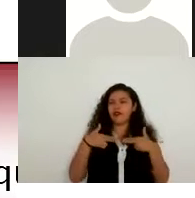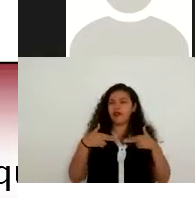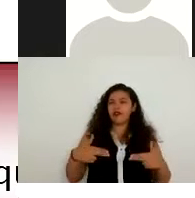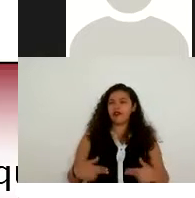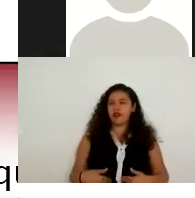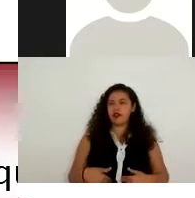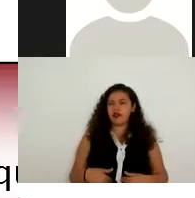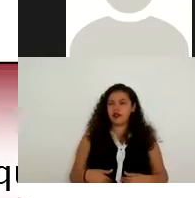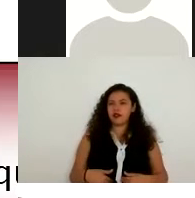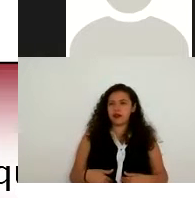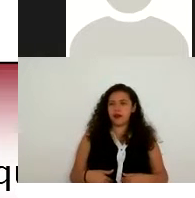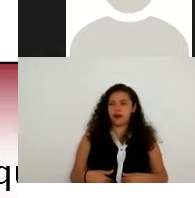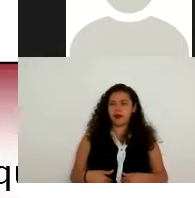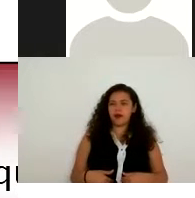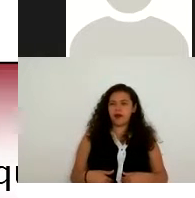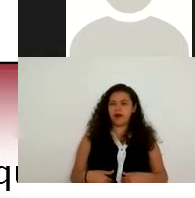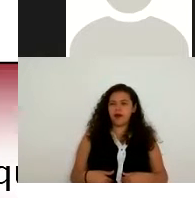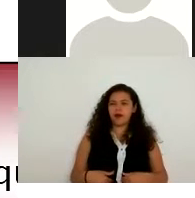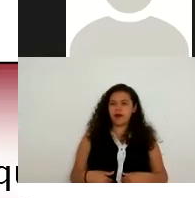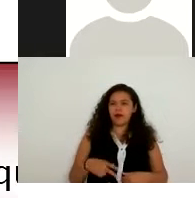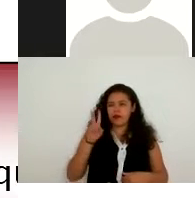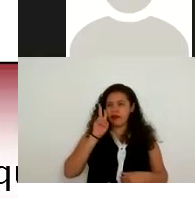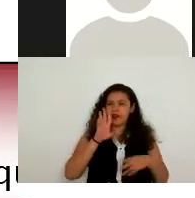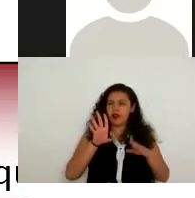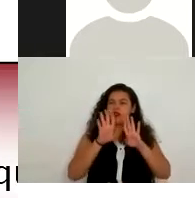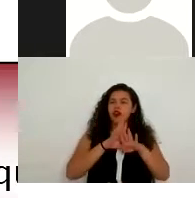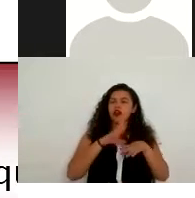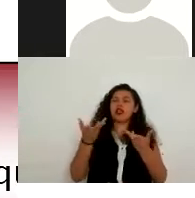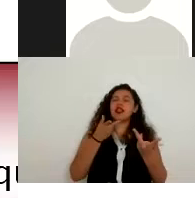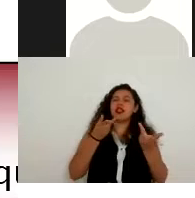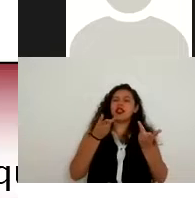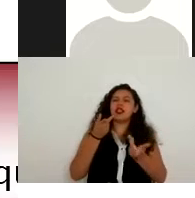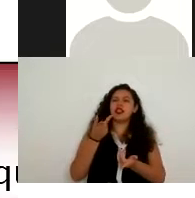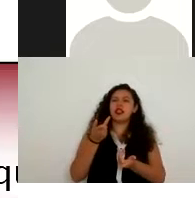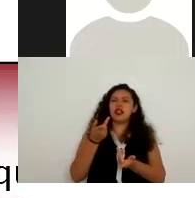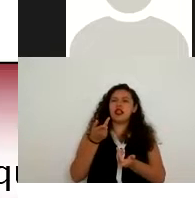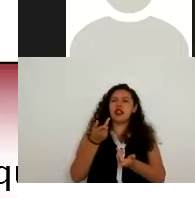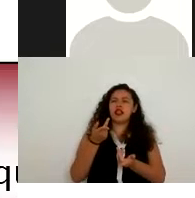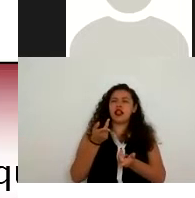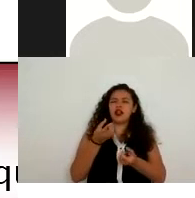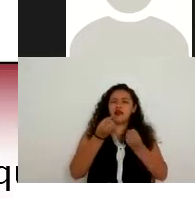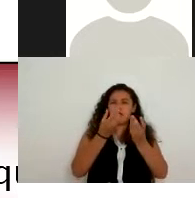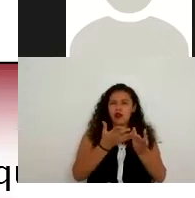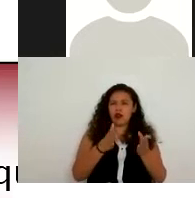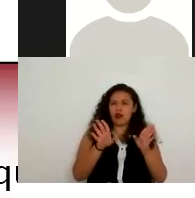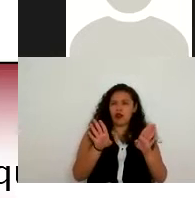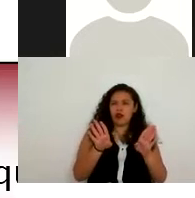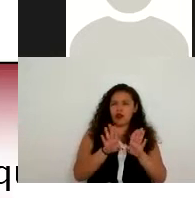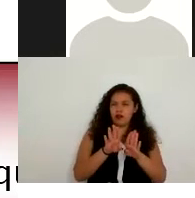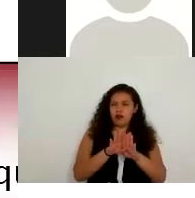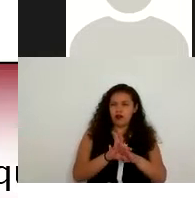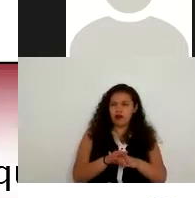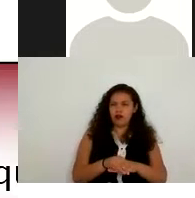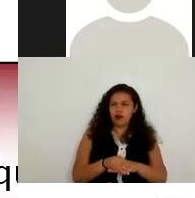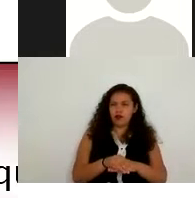están recibiendo estas solicitudes y cómo las están garantizando cómo las están tramitando Sí, también sobre todo por el